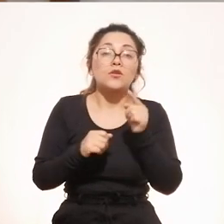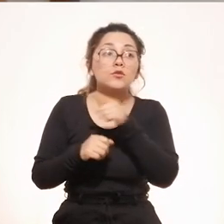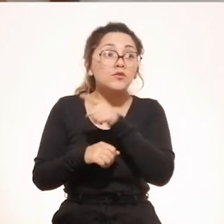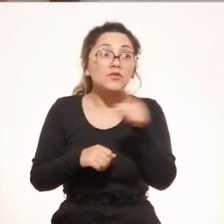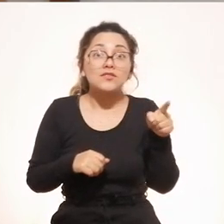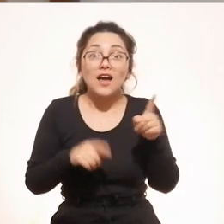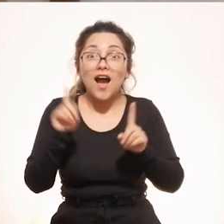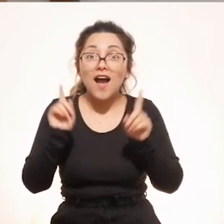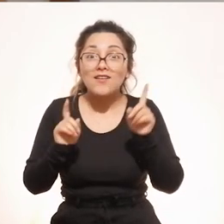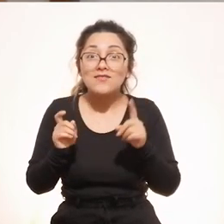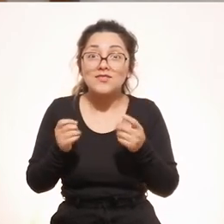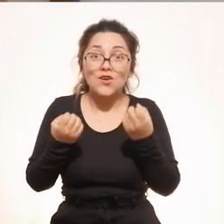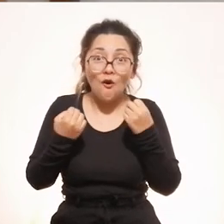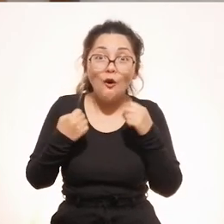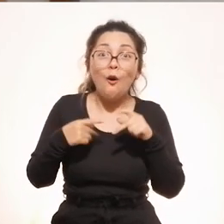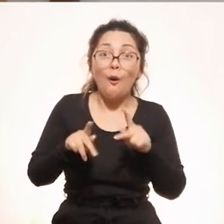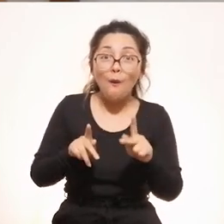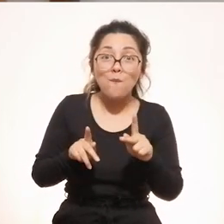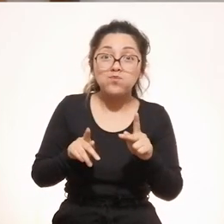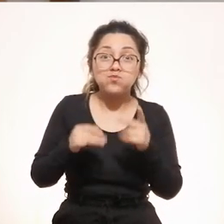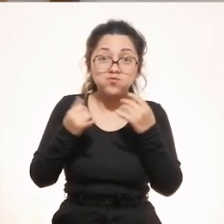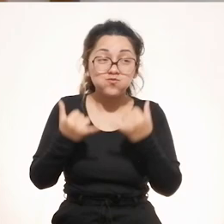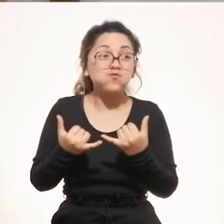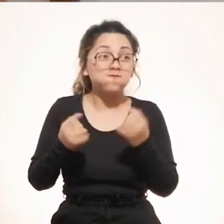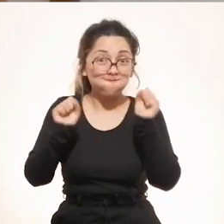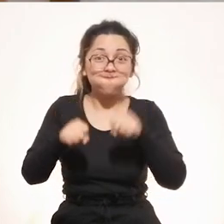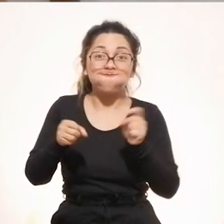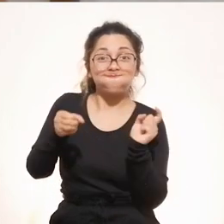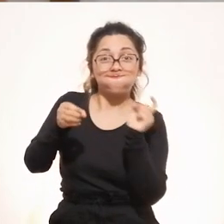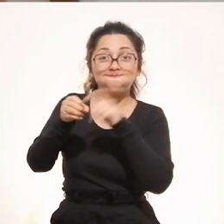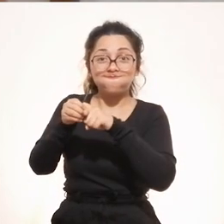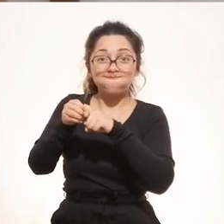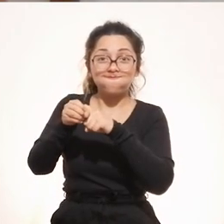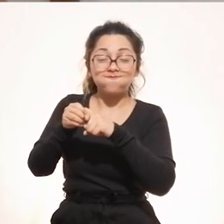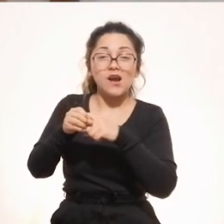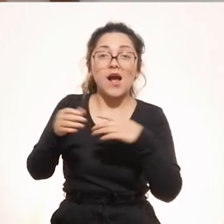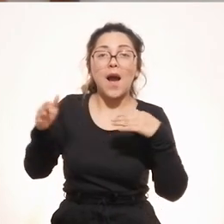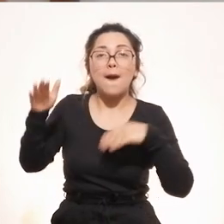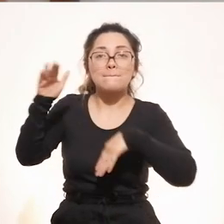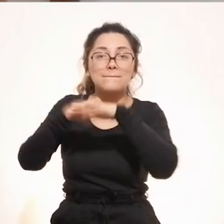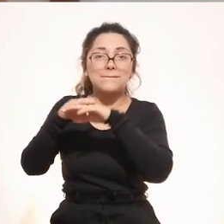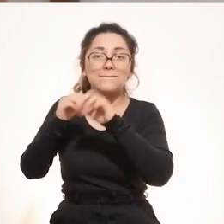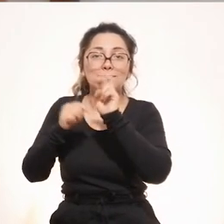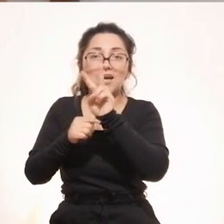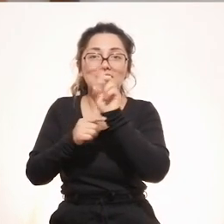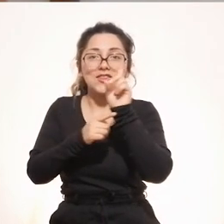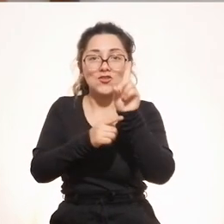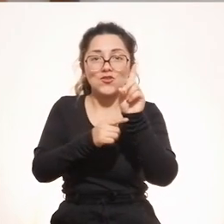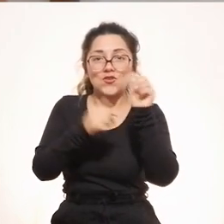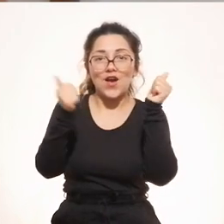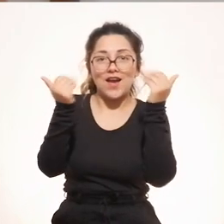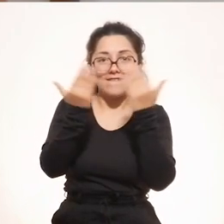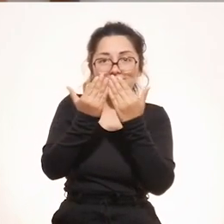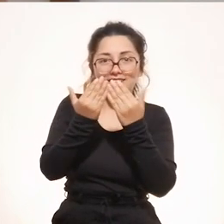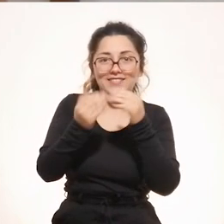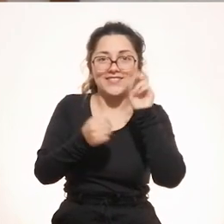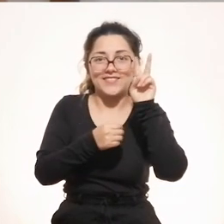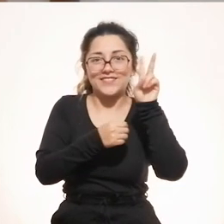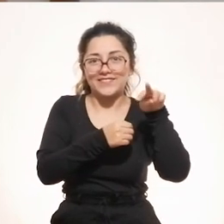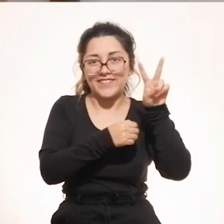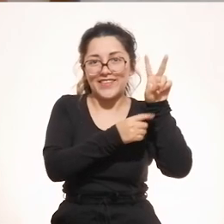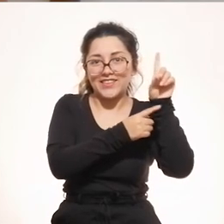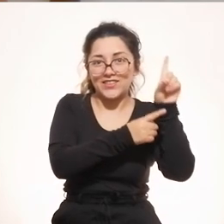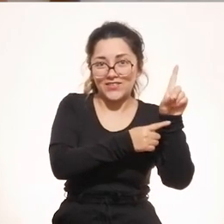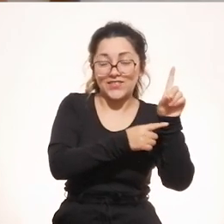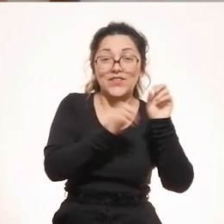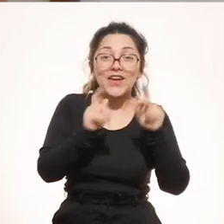llamada correspondiente a los jóvenes. Así que tienen la oportunidad de poder inscribirse hasta el